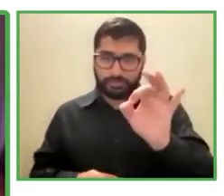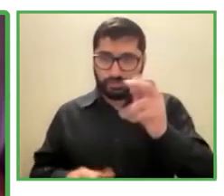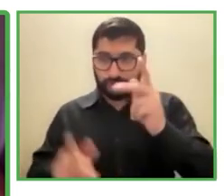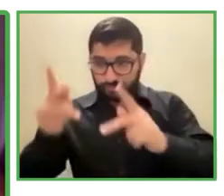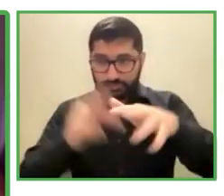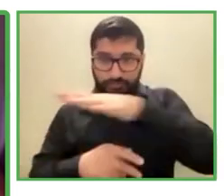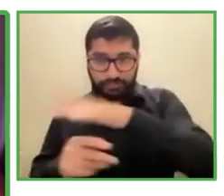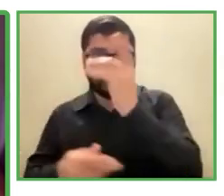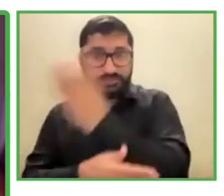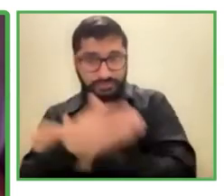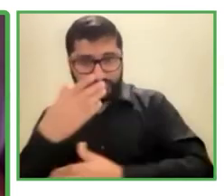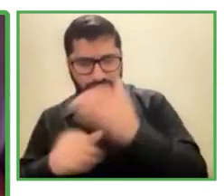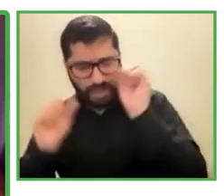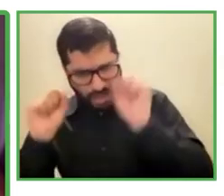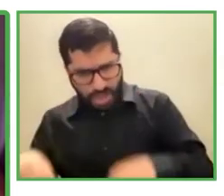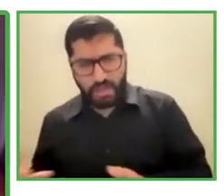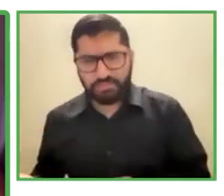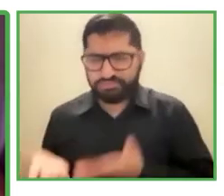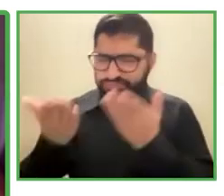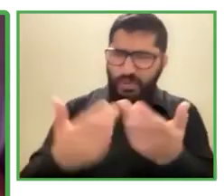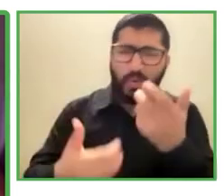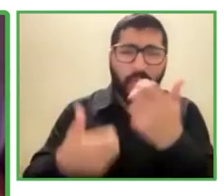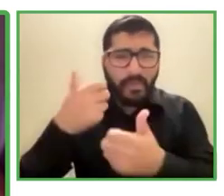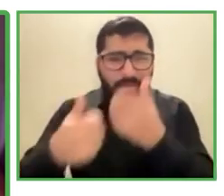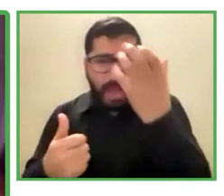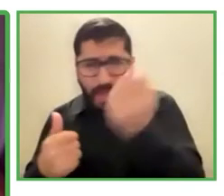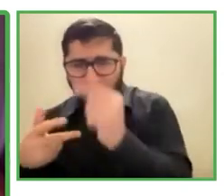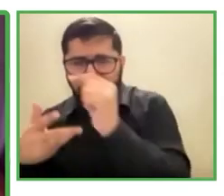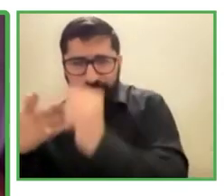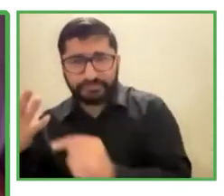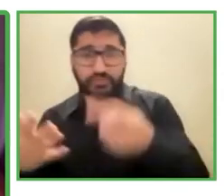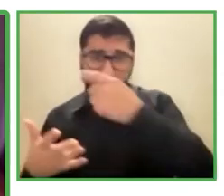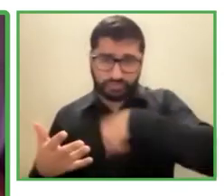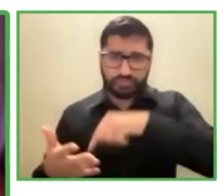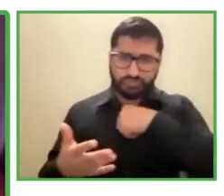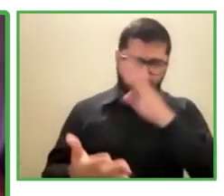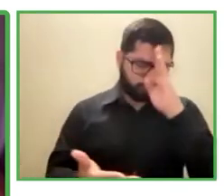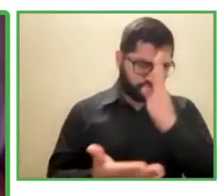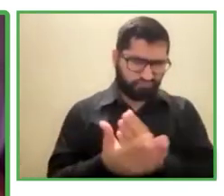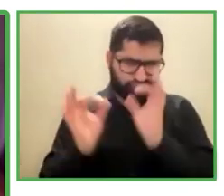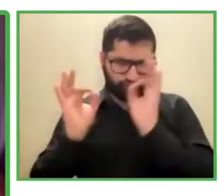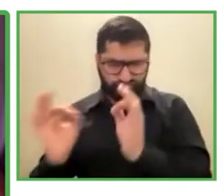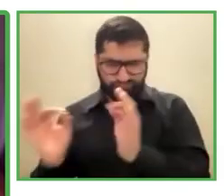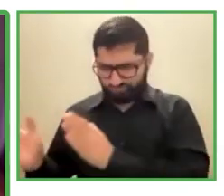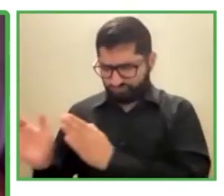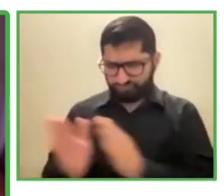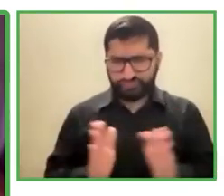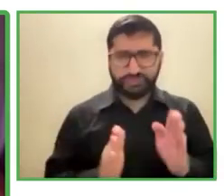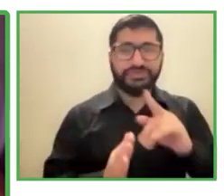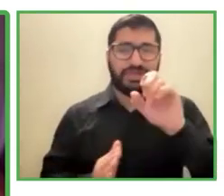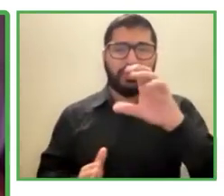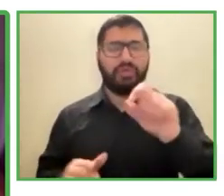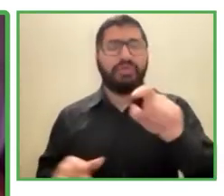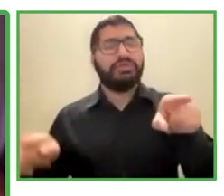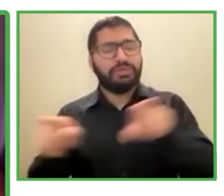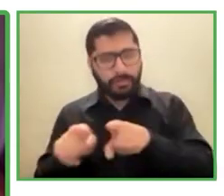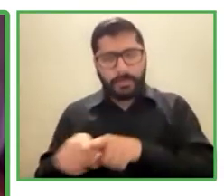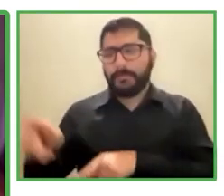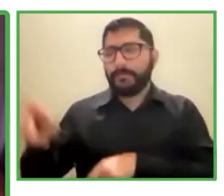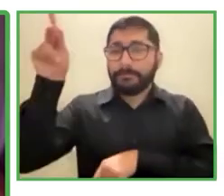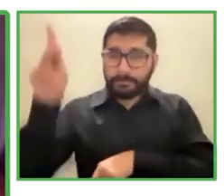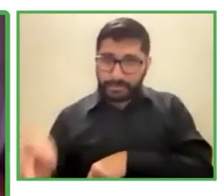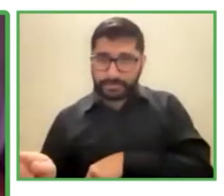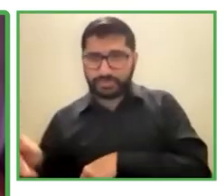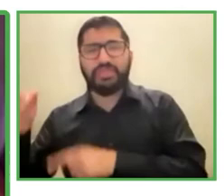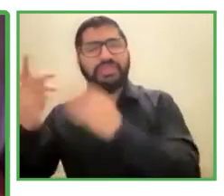tanto decidimos de que SEMO iba a tener también a personas sin discapacidad trabajando en la empresa ha sido